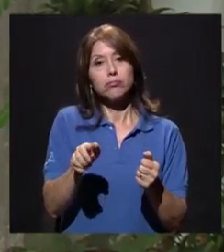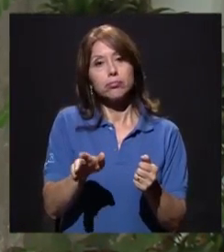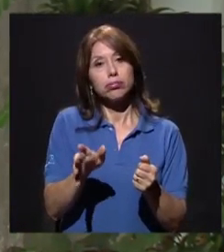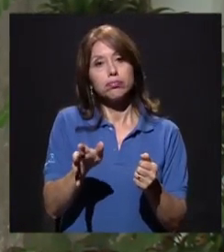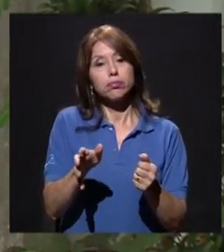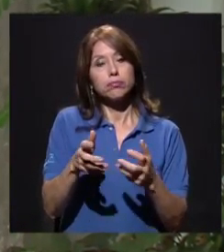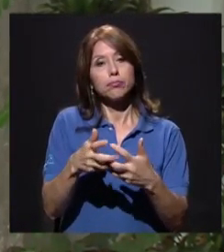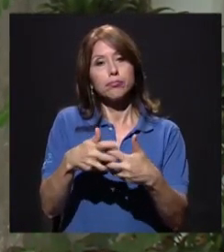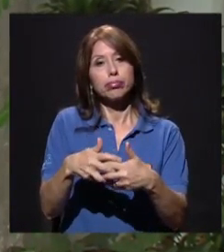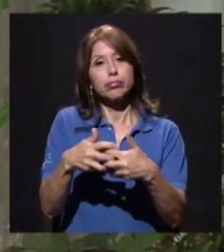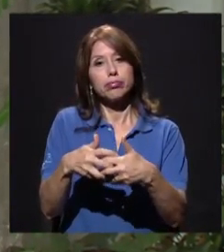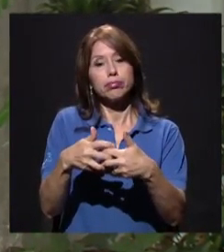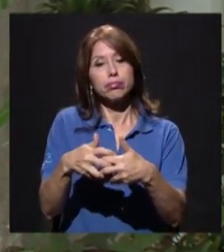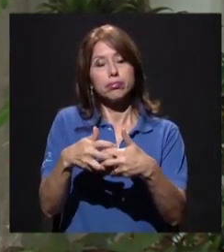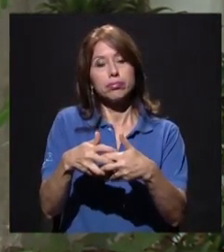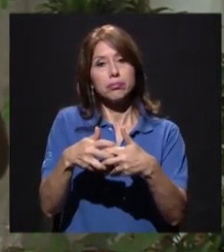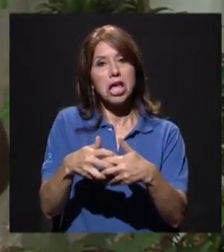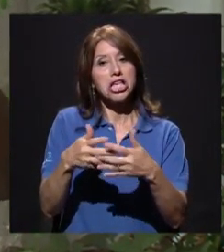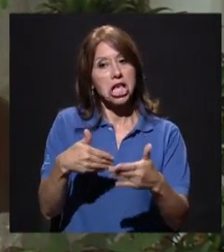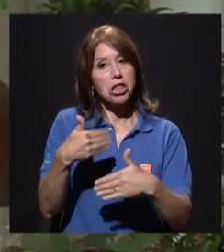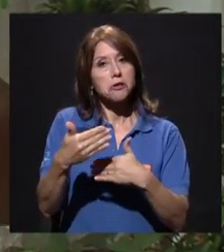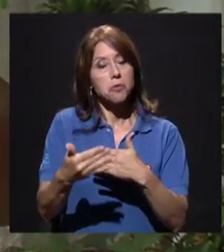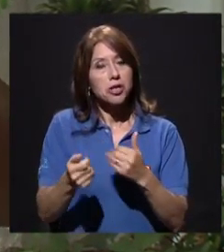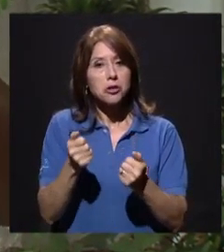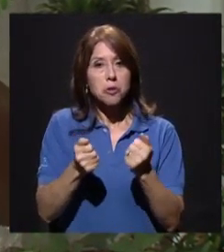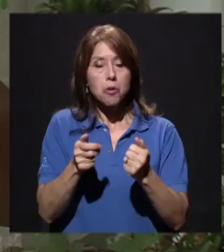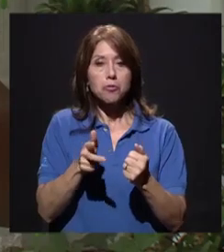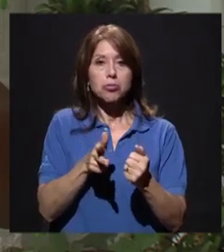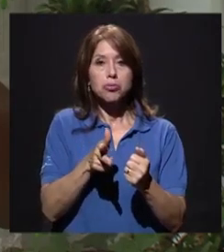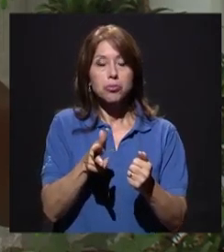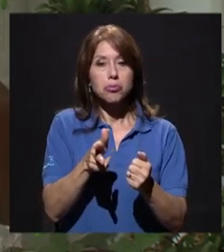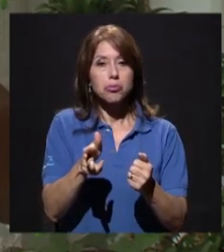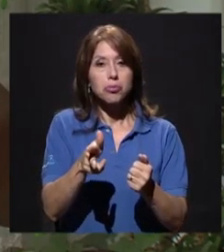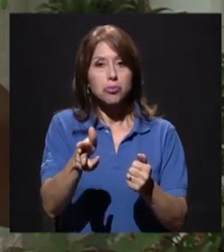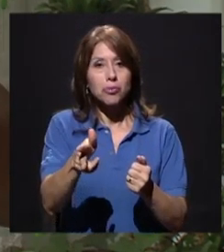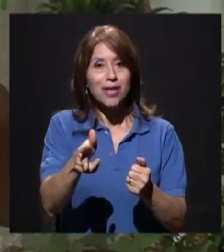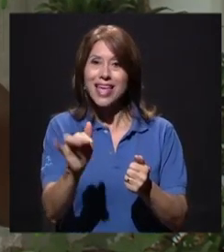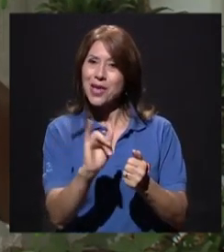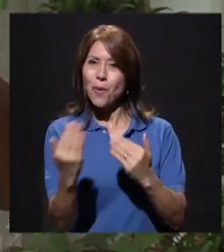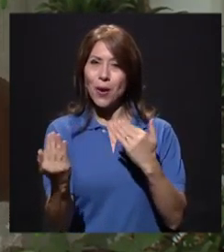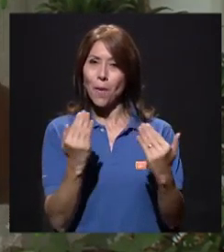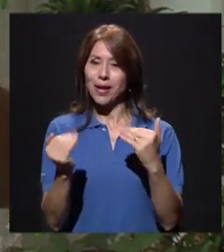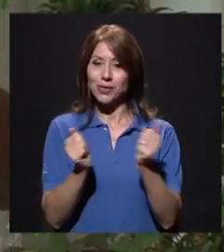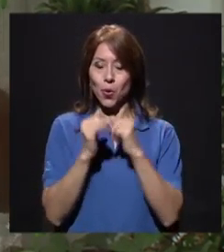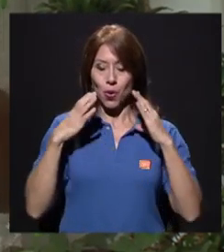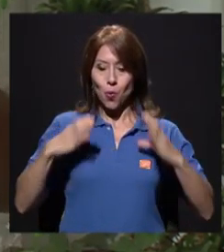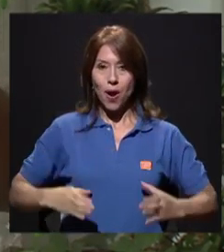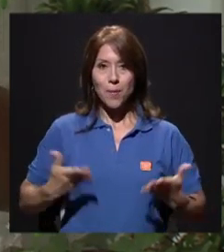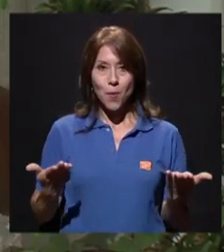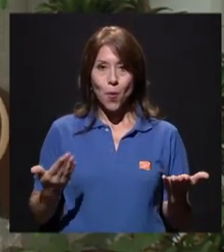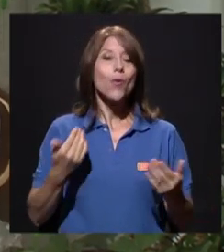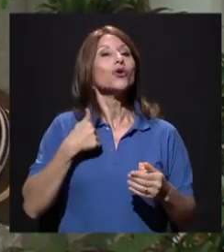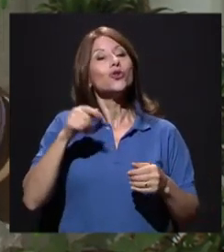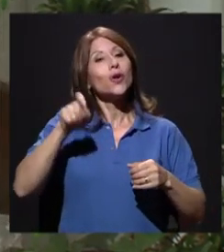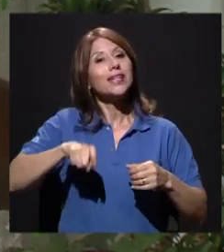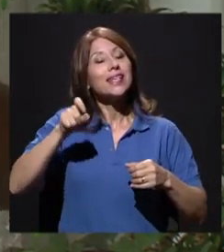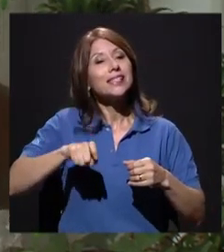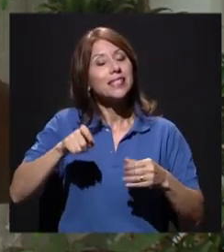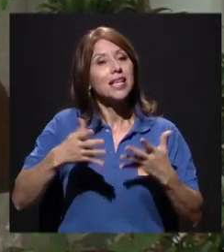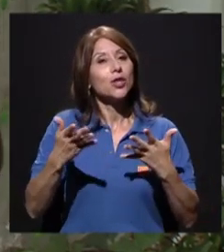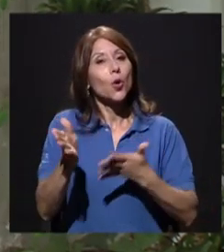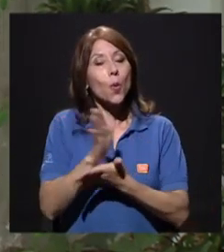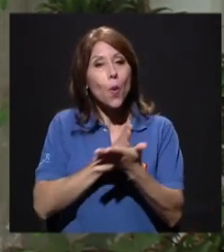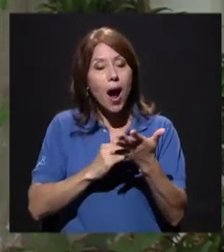eso. Yo creo que yo necesito, pues, irrigar mi organismo. ¿Verdad? Es un estiramiento en un trabajo de